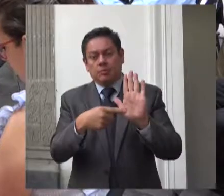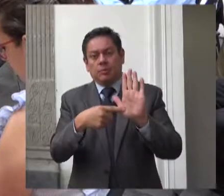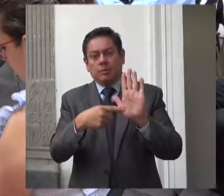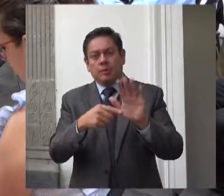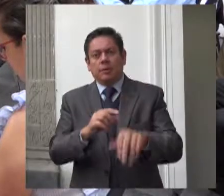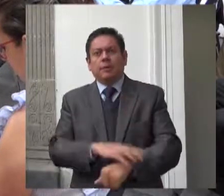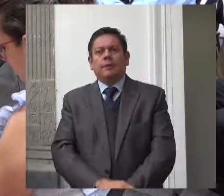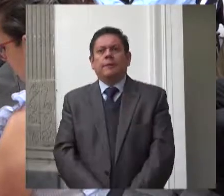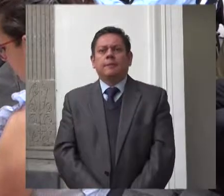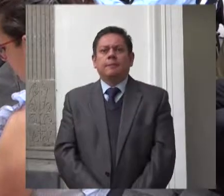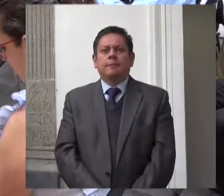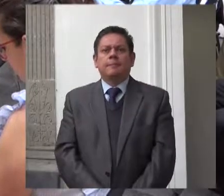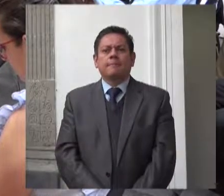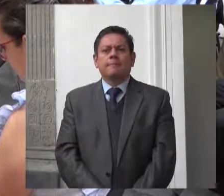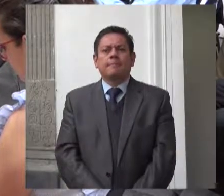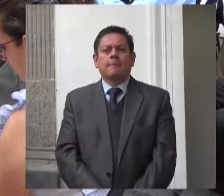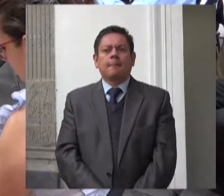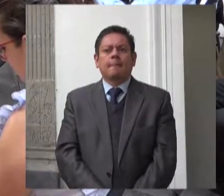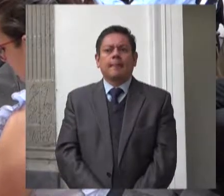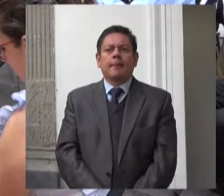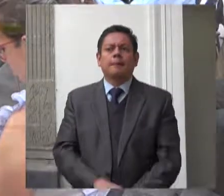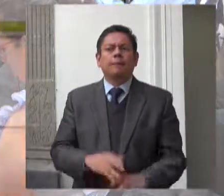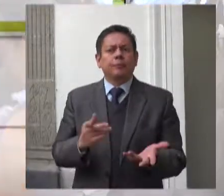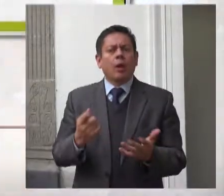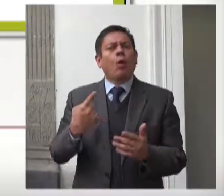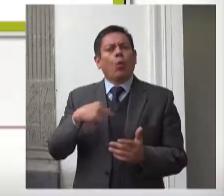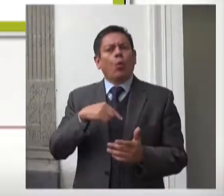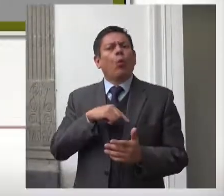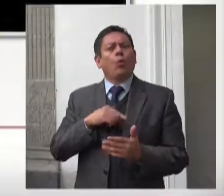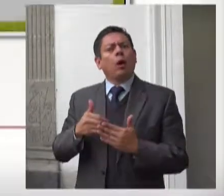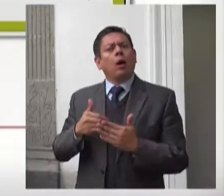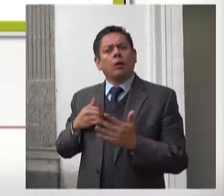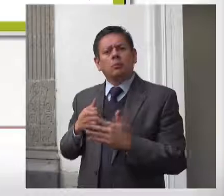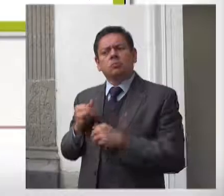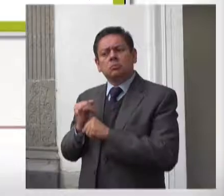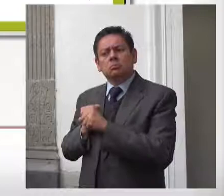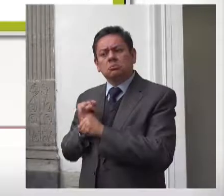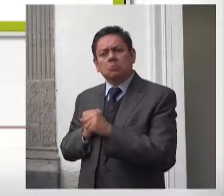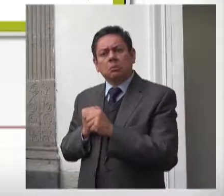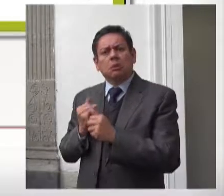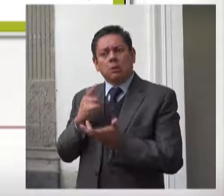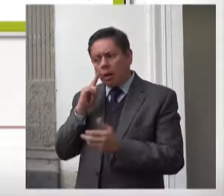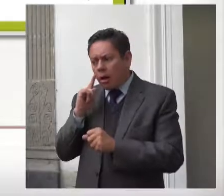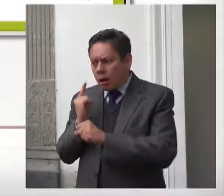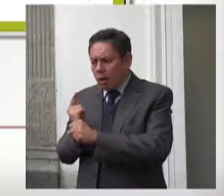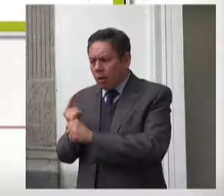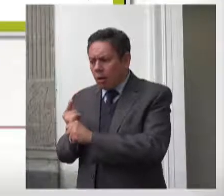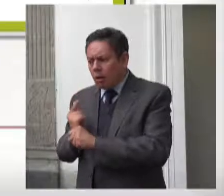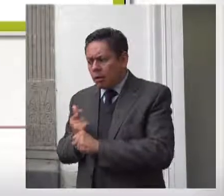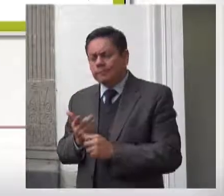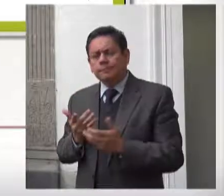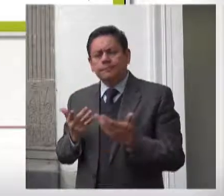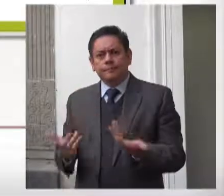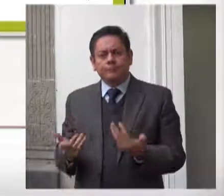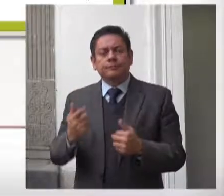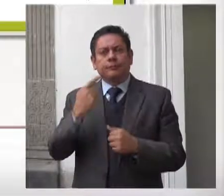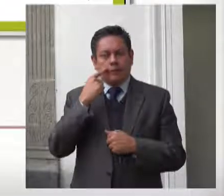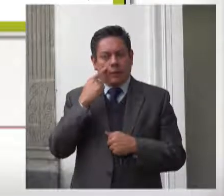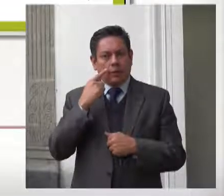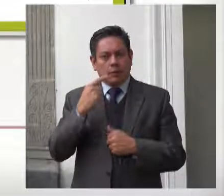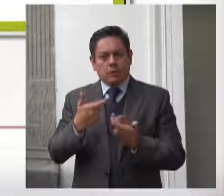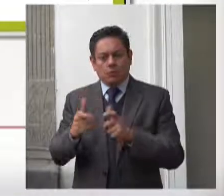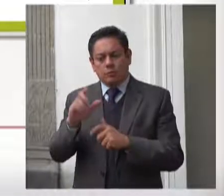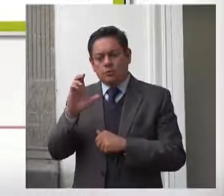Derechos Humanos. Resultados de la investigación. En la investigación de los hechos, esta Comisión